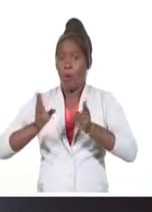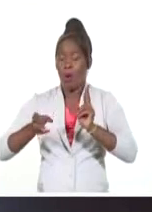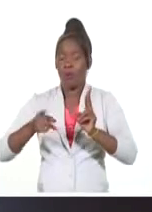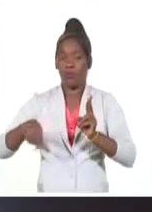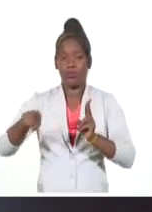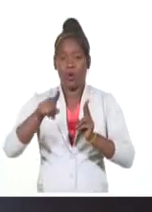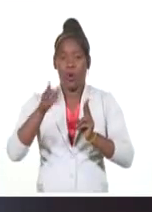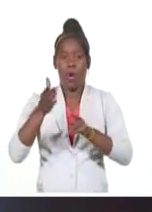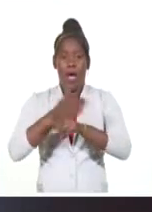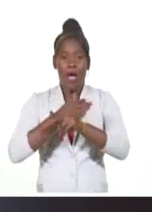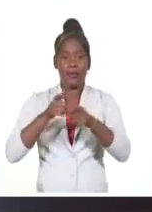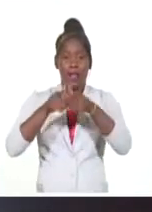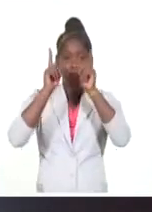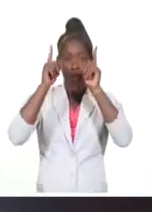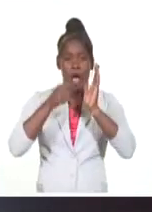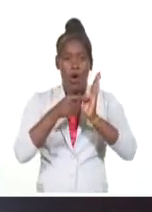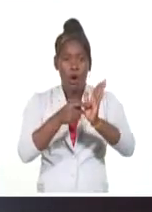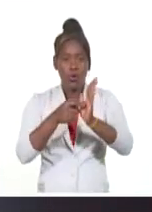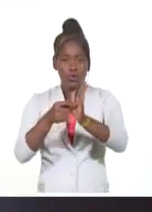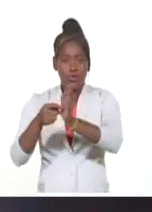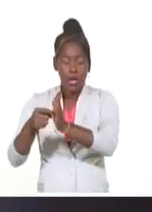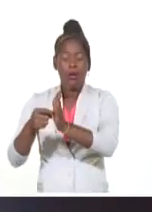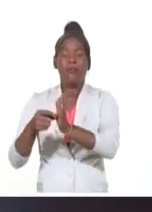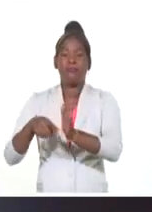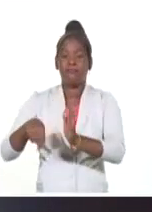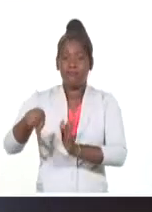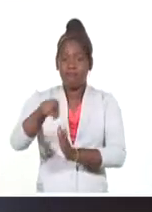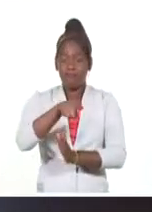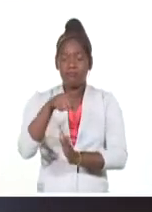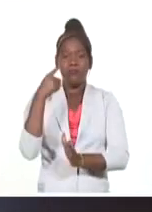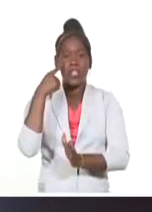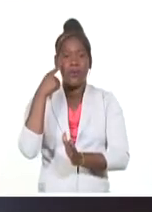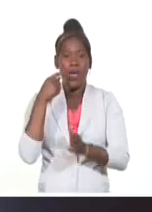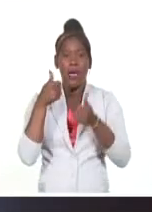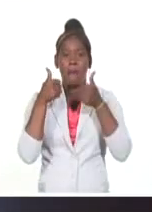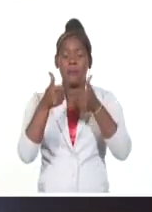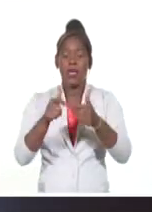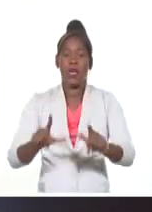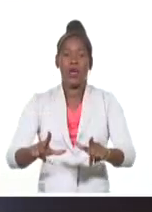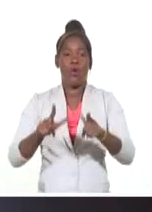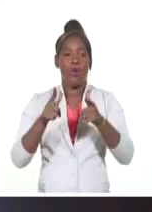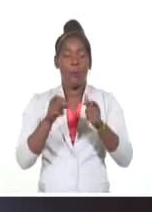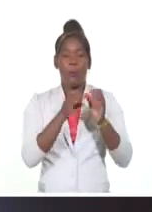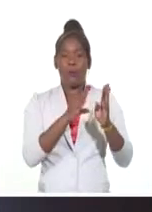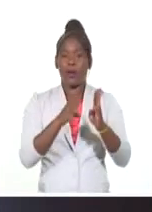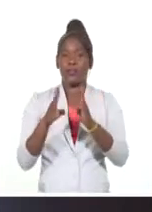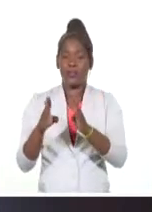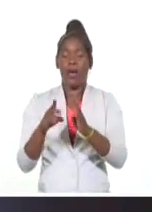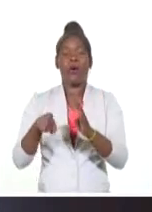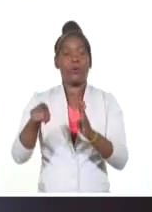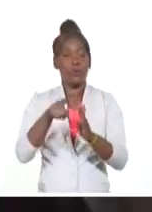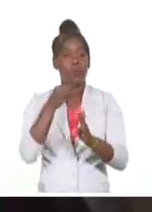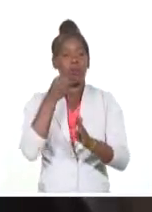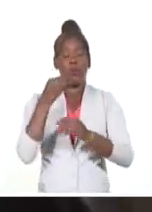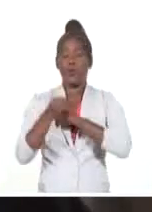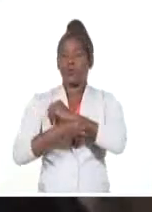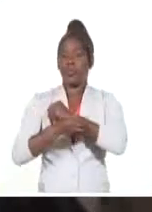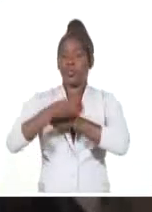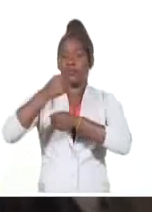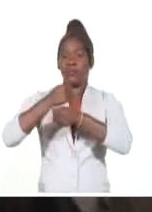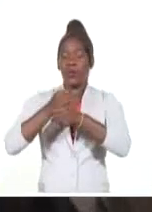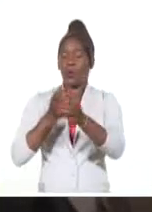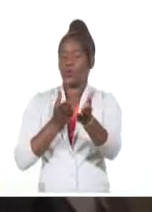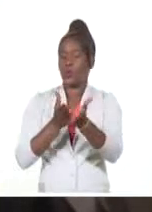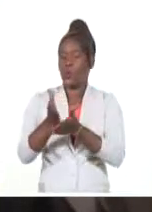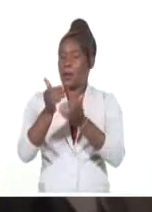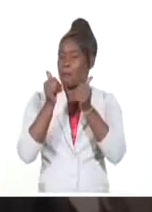los acuerdos y recomendaciones que se dejaron, se han cumplido por la provincia y que están en capacidad de seguir avanzando. Por su